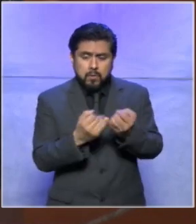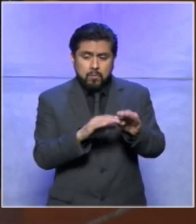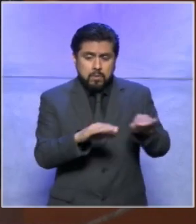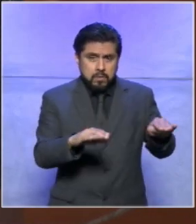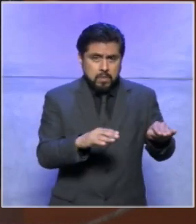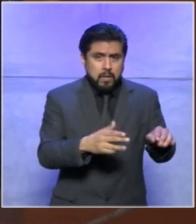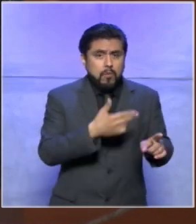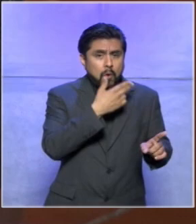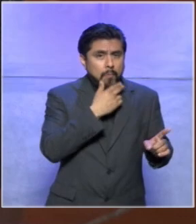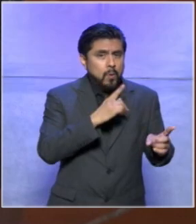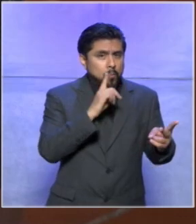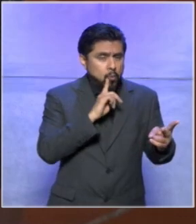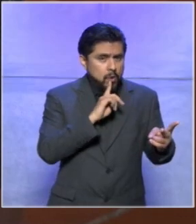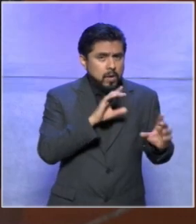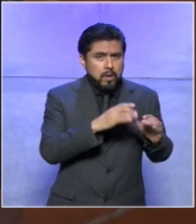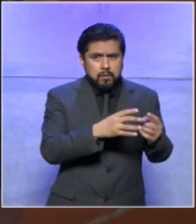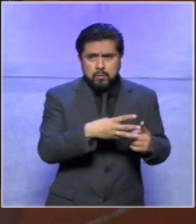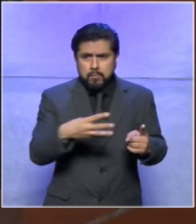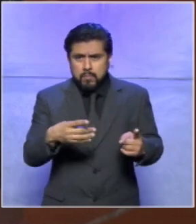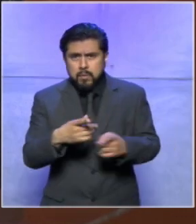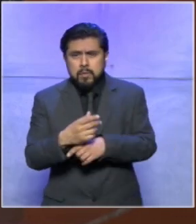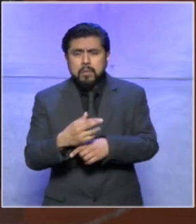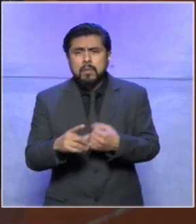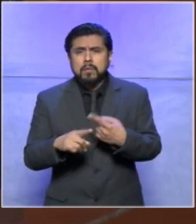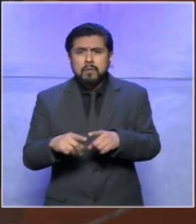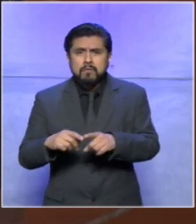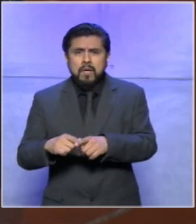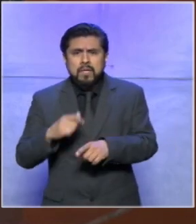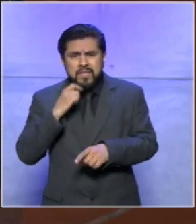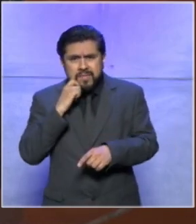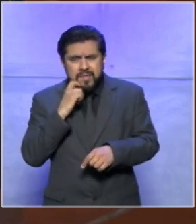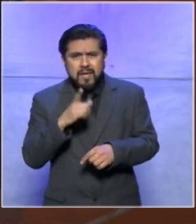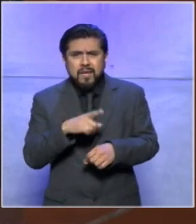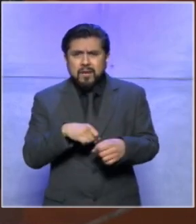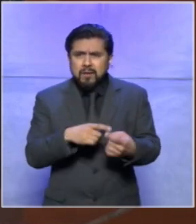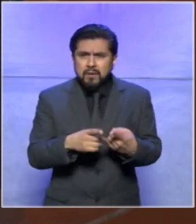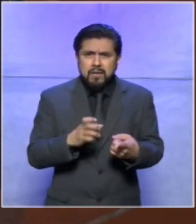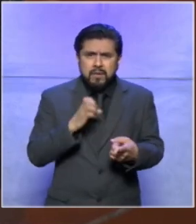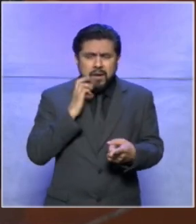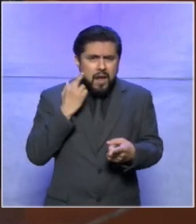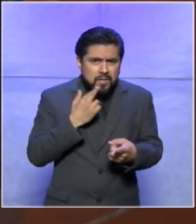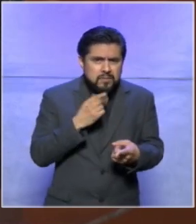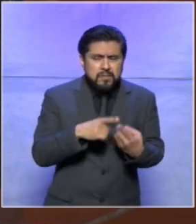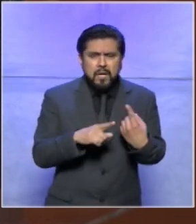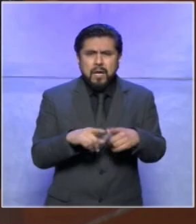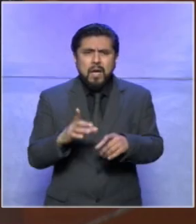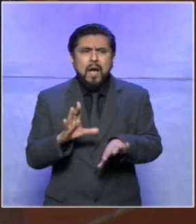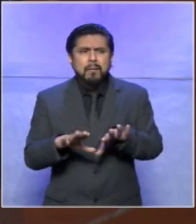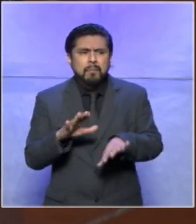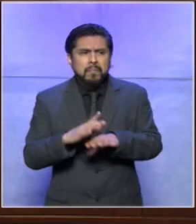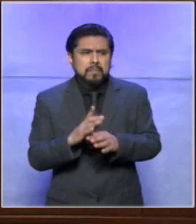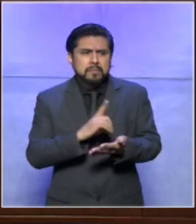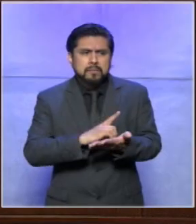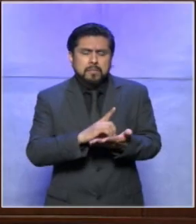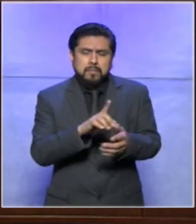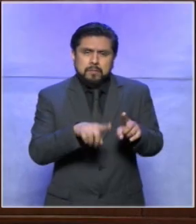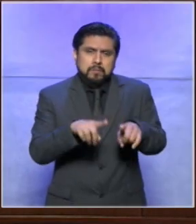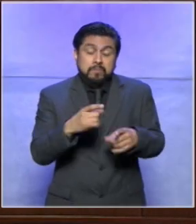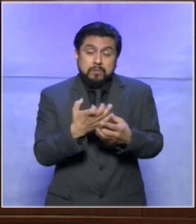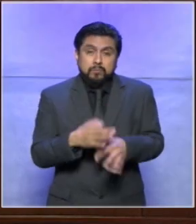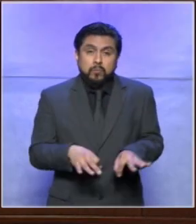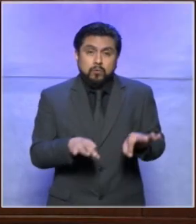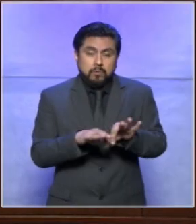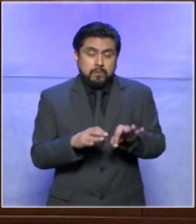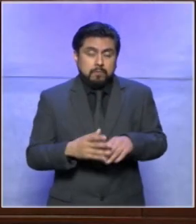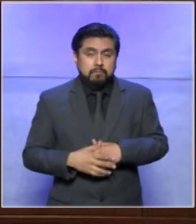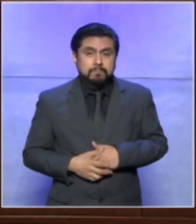igualdad entre géneros entre razas y sociales importa porque sin ella no habría derechos para algunos bueno pues ahí